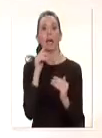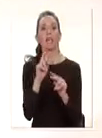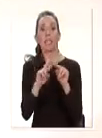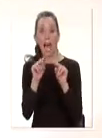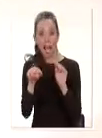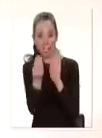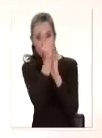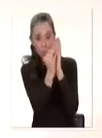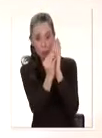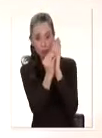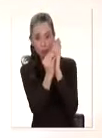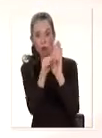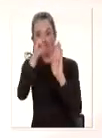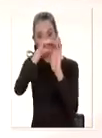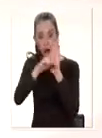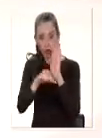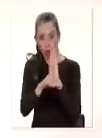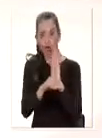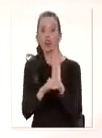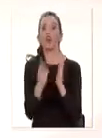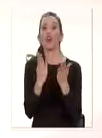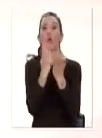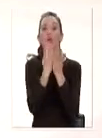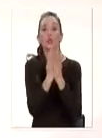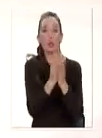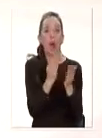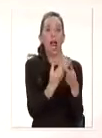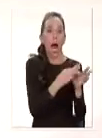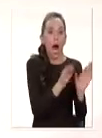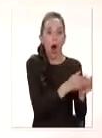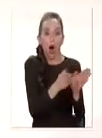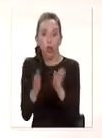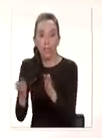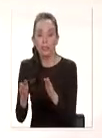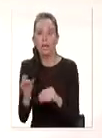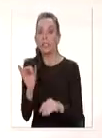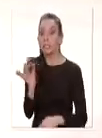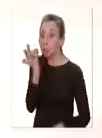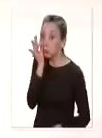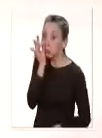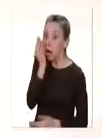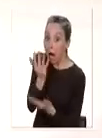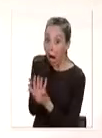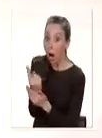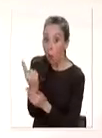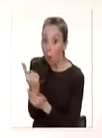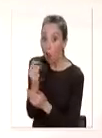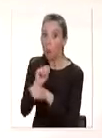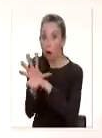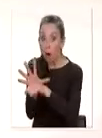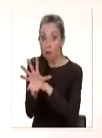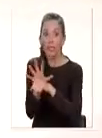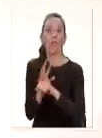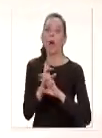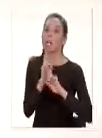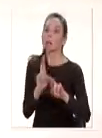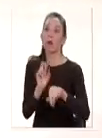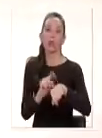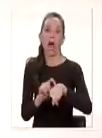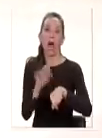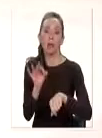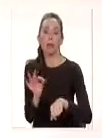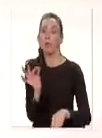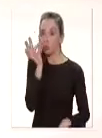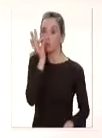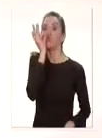protocolos exigentes, tanto para organizar los establecimientos, como para reaccionar a tiempo en el evento en que existan casos confirmados